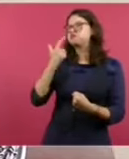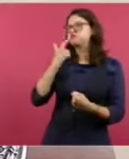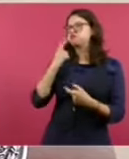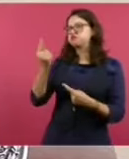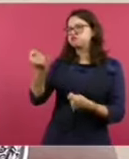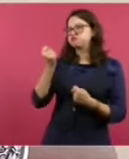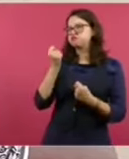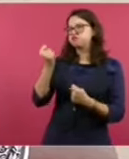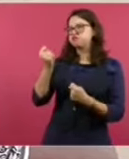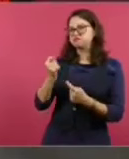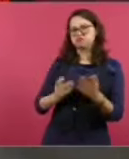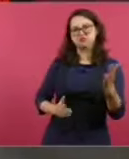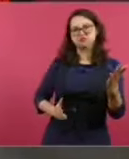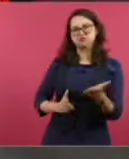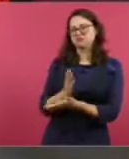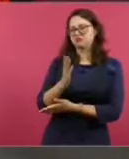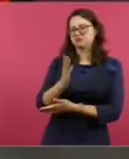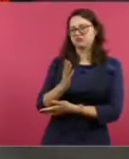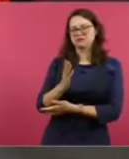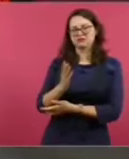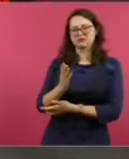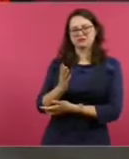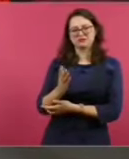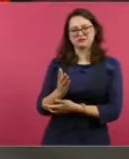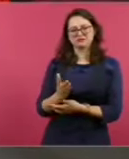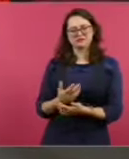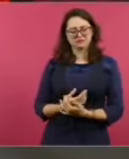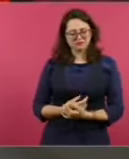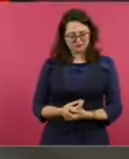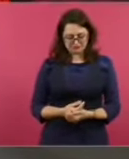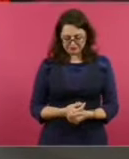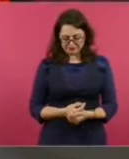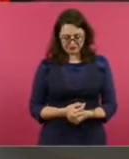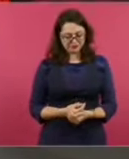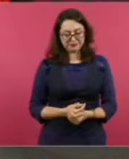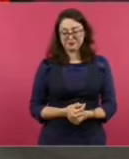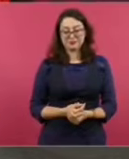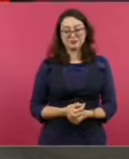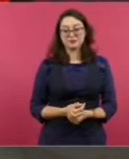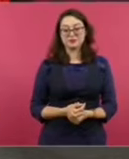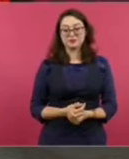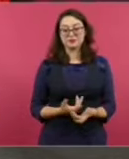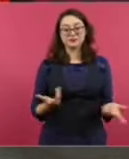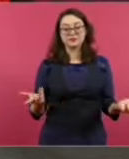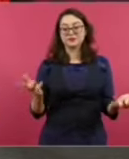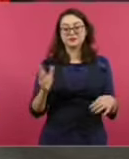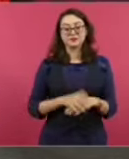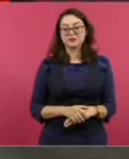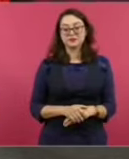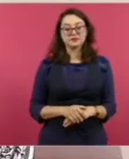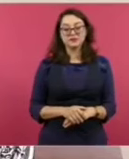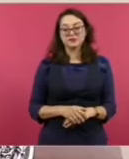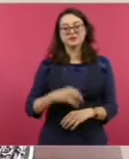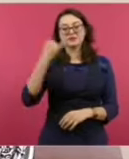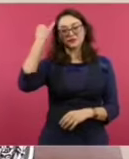Sobre esto de que se pasa a los altos, imagínense, si el mexicano se pasara a los altos,